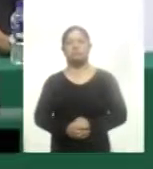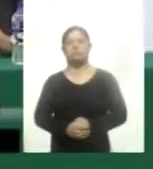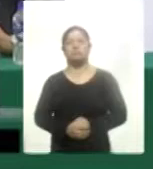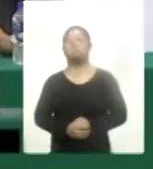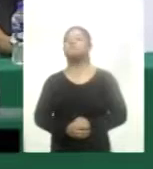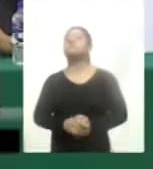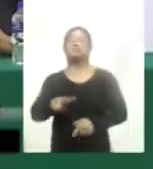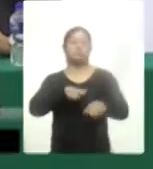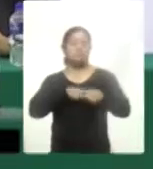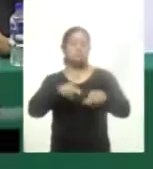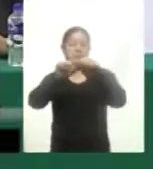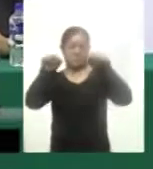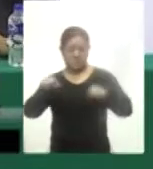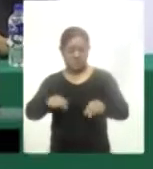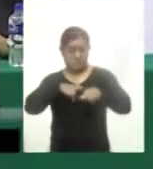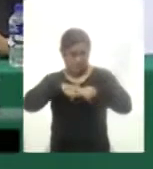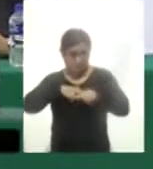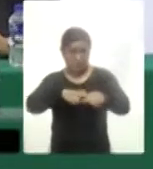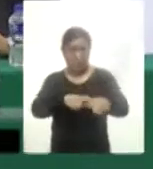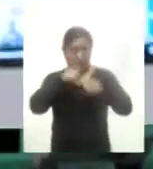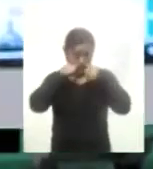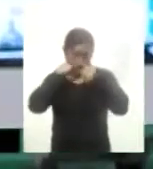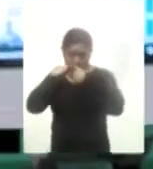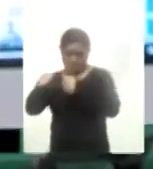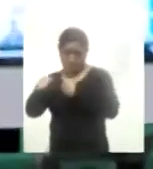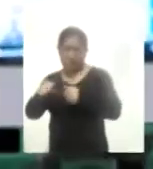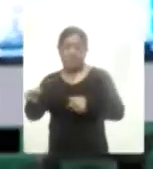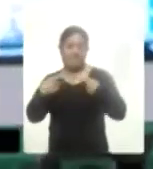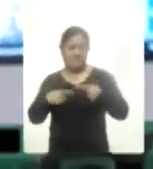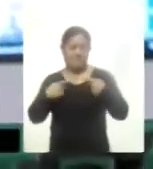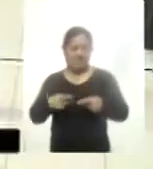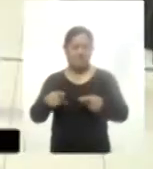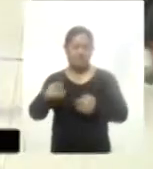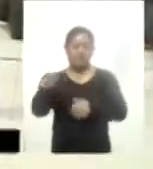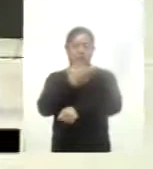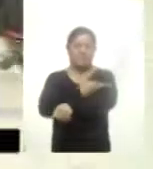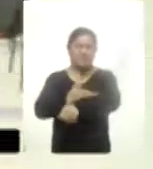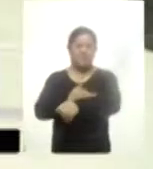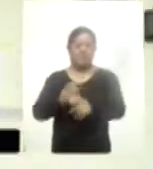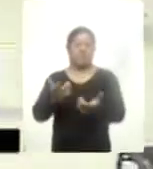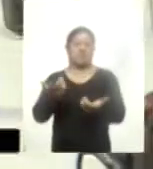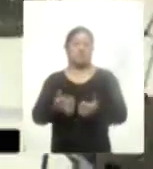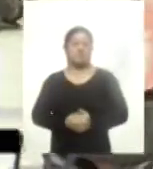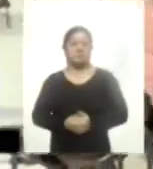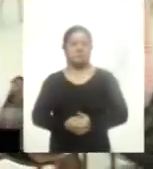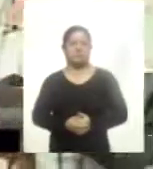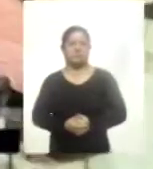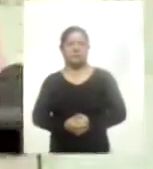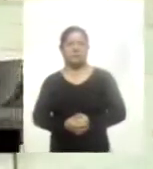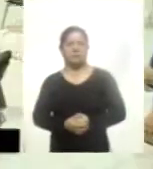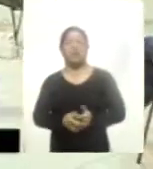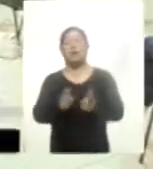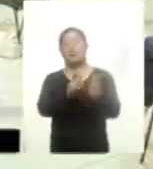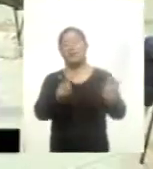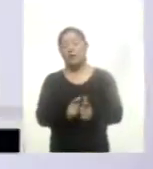atención ante la pandemia en beneficio de familias de la entidad. El secretario de Salud señaló que en el municipio de Tlaxcala las brigadas